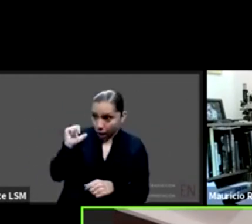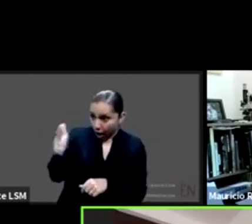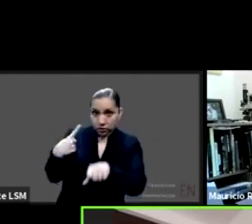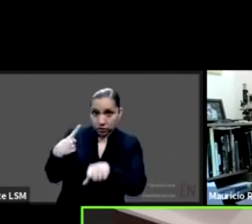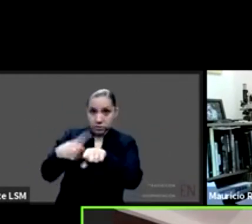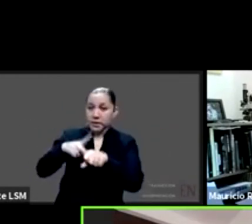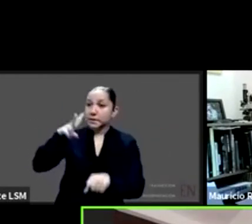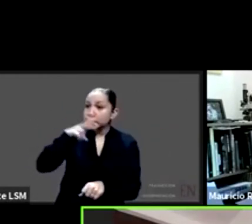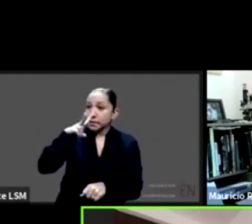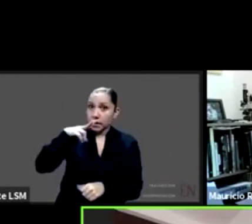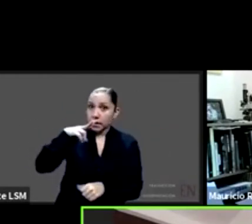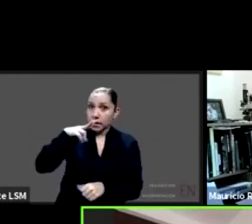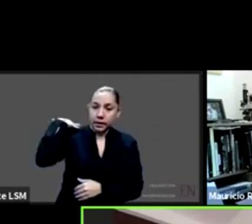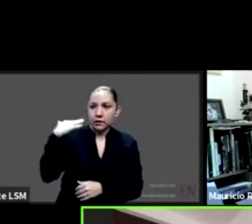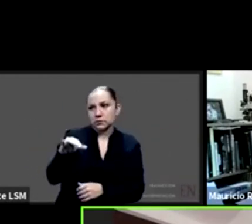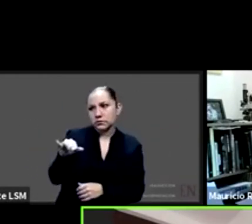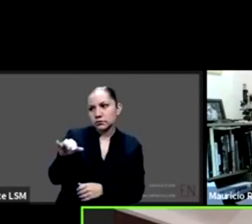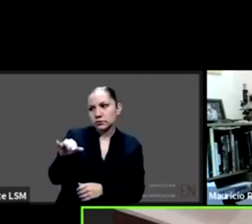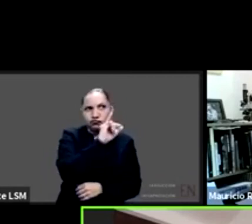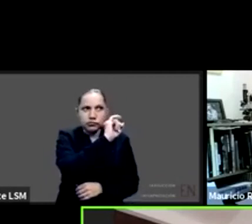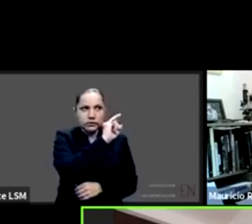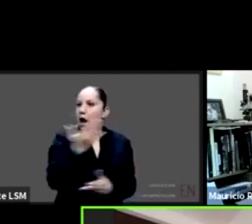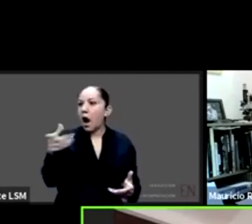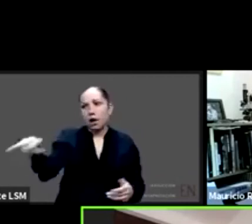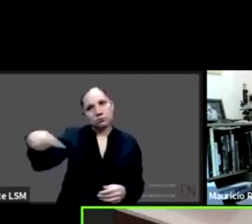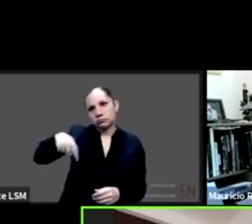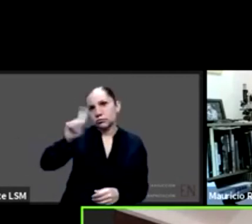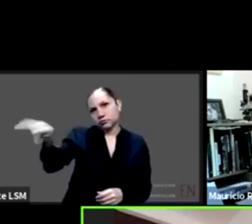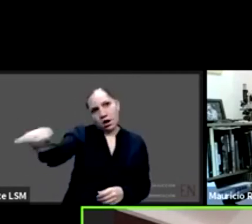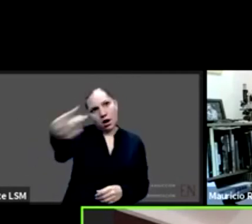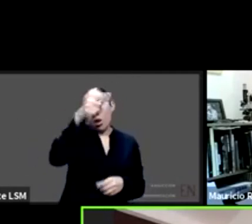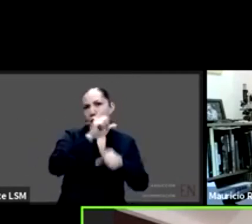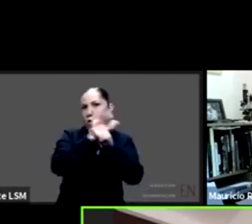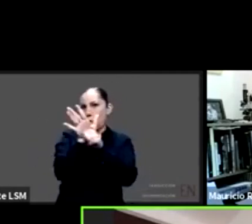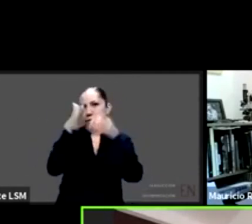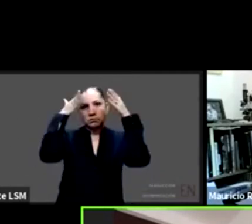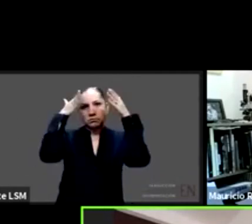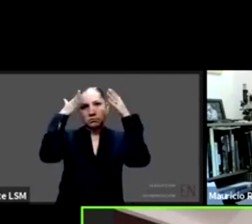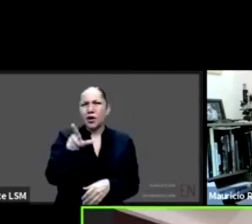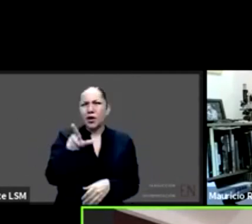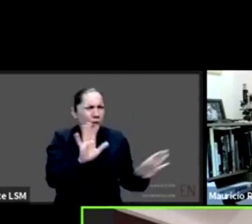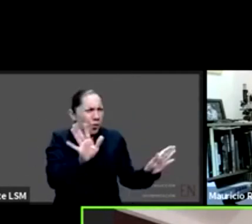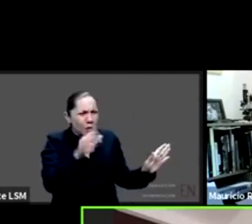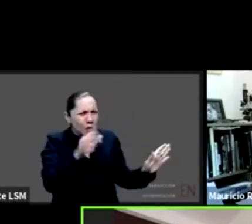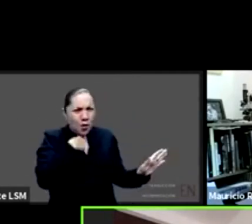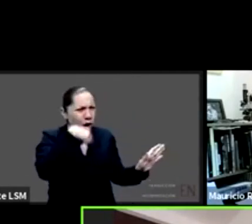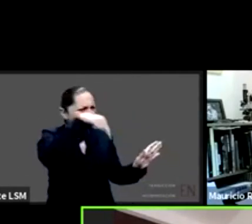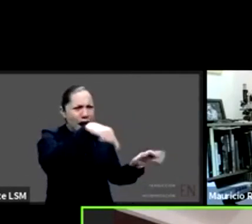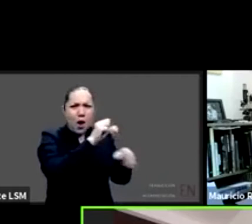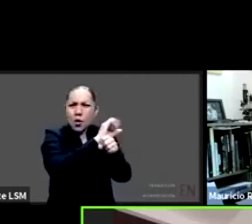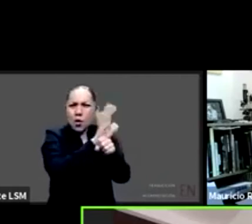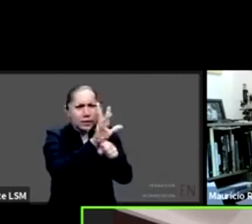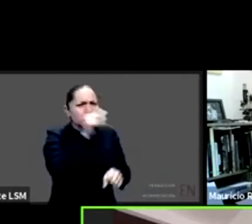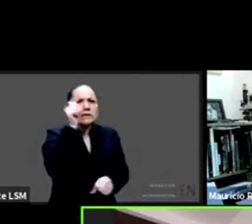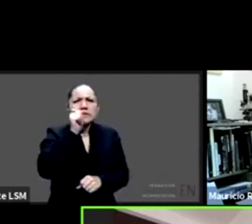COVID y las mamás no o sea no es COVID venimos cada mes cada dos meses a hacer estos chequeos y los médicos no